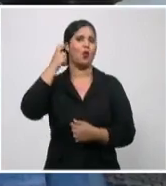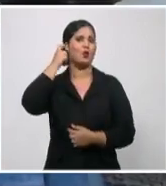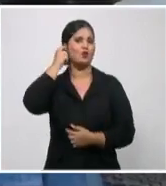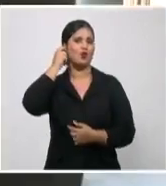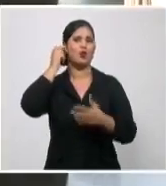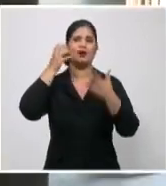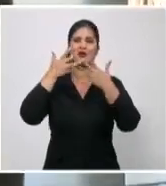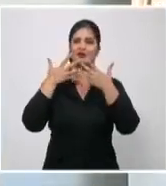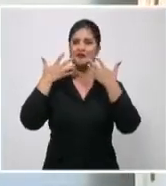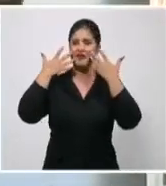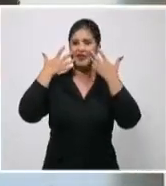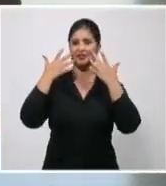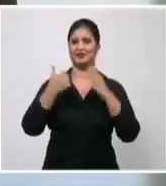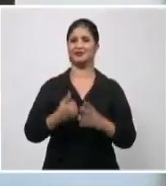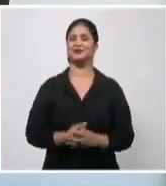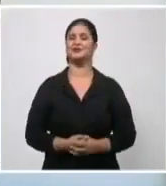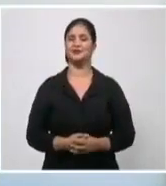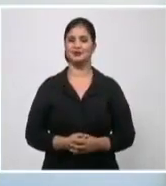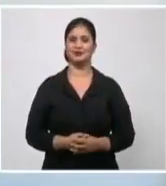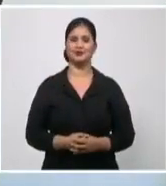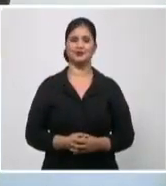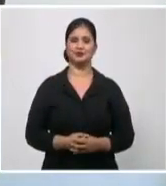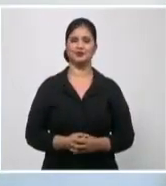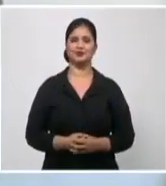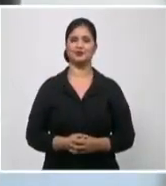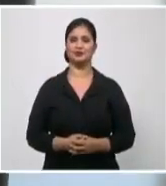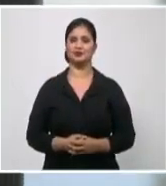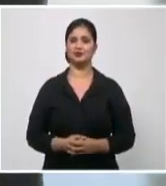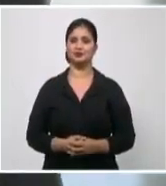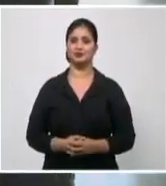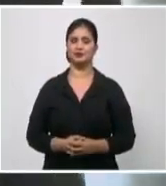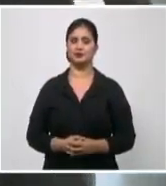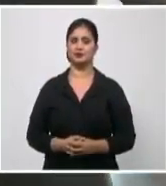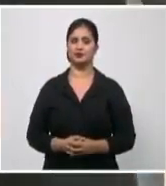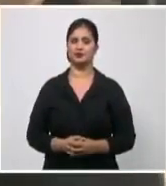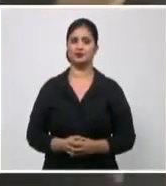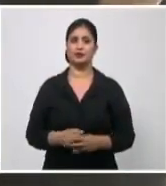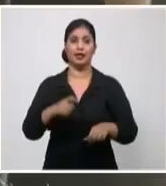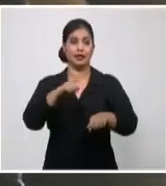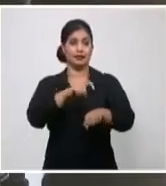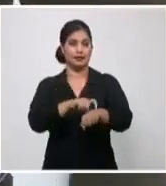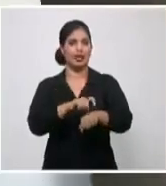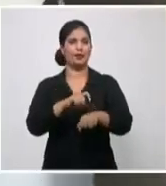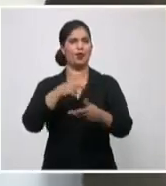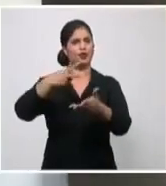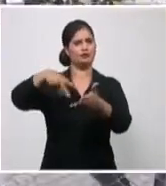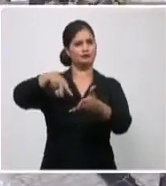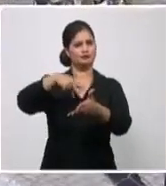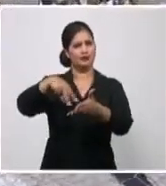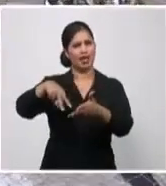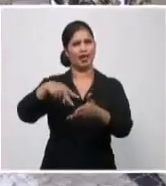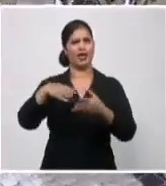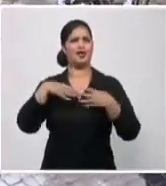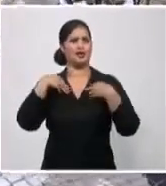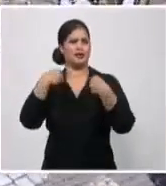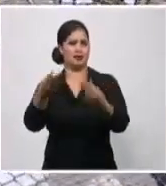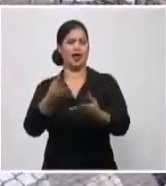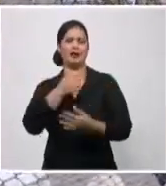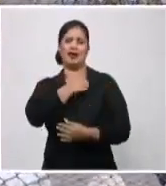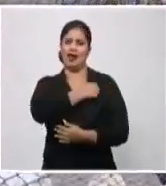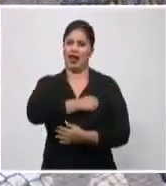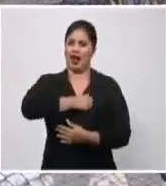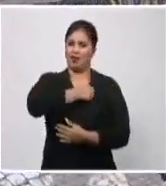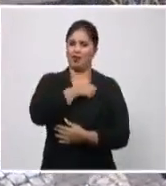una mujer grande. El tiempo de subir al escenario, el de cumplir con el deber y el de dar amor, tienen para la